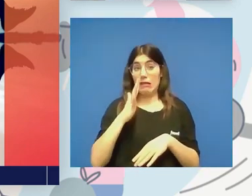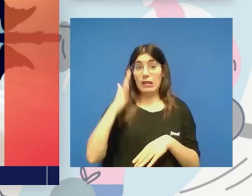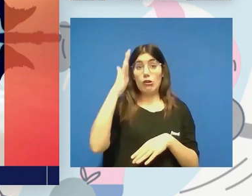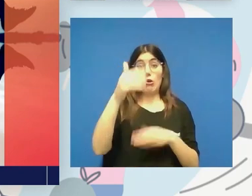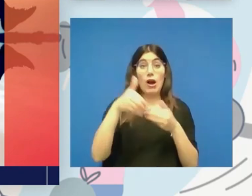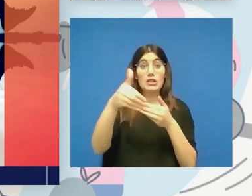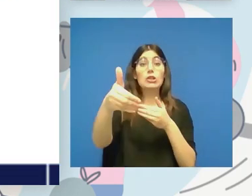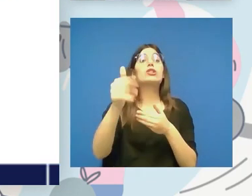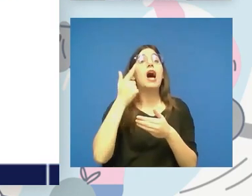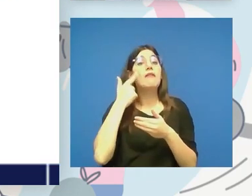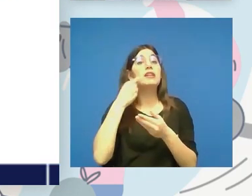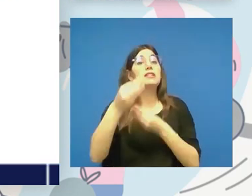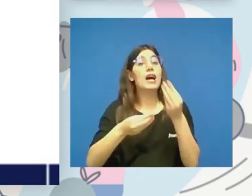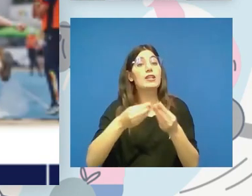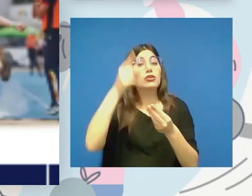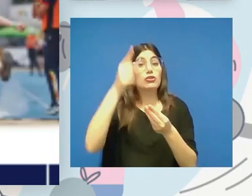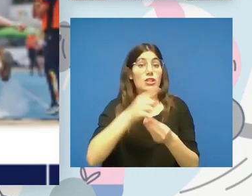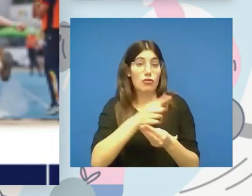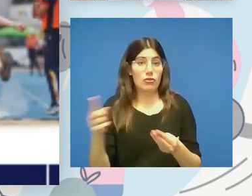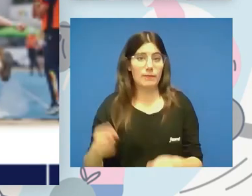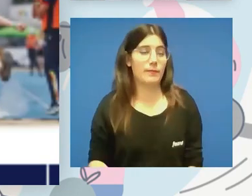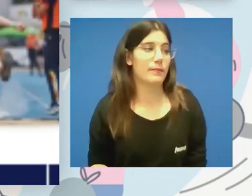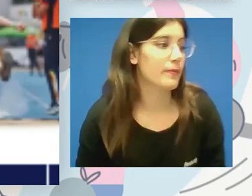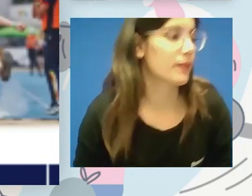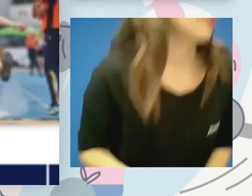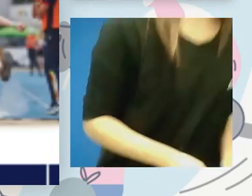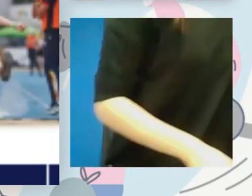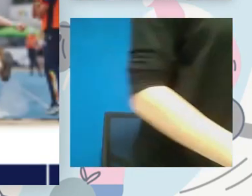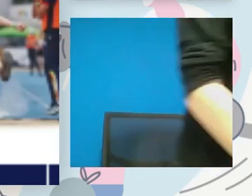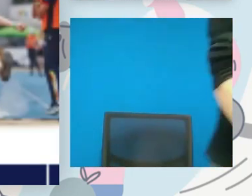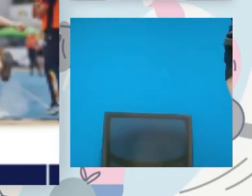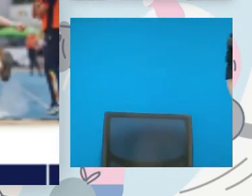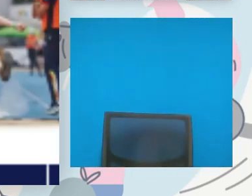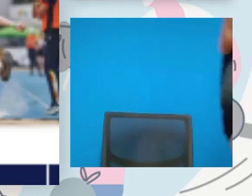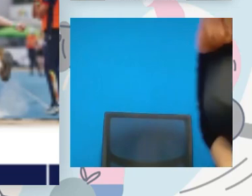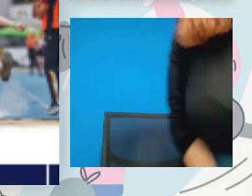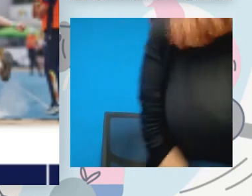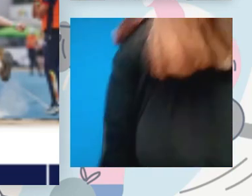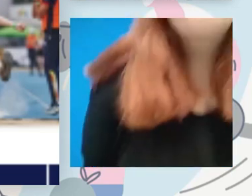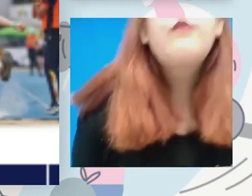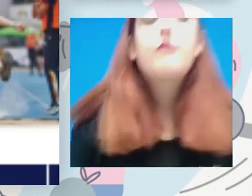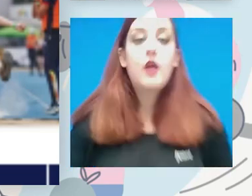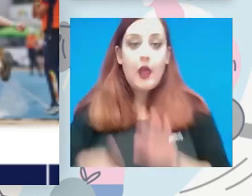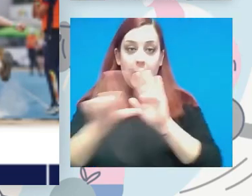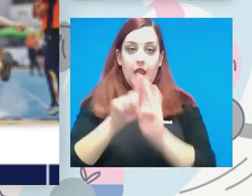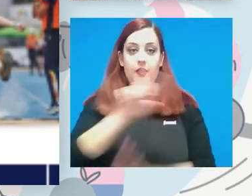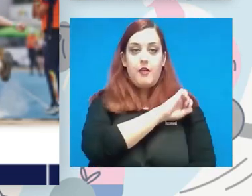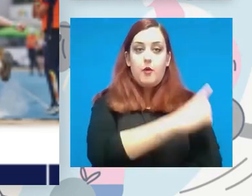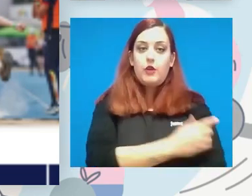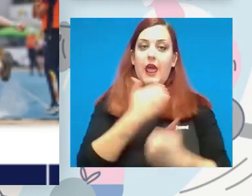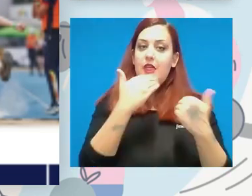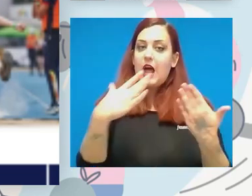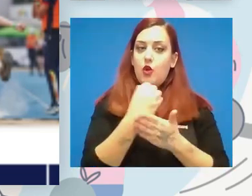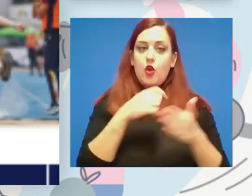sí que se ha hecho y se ha conseguido el objetivo. Esta ley del deporte sí que hay que agradecer a todos los agentes, comité paralímpico,